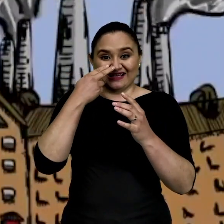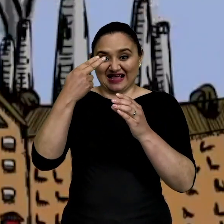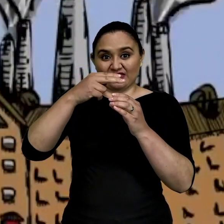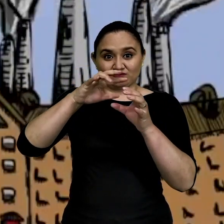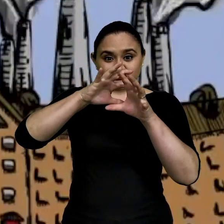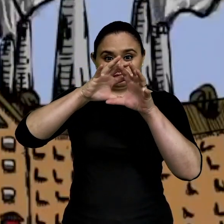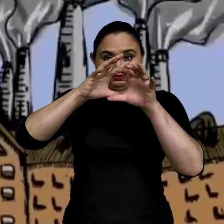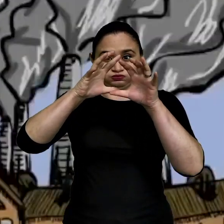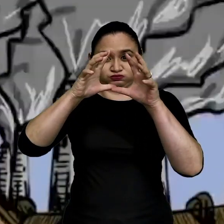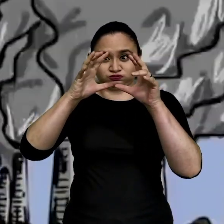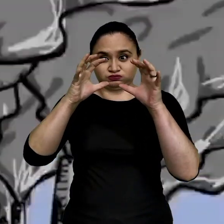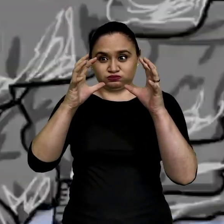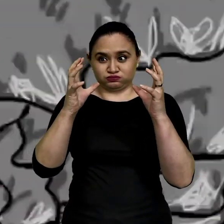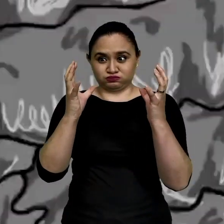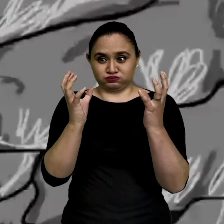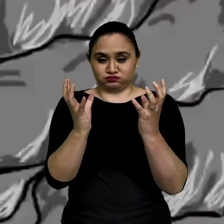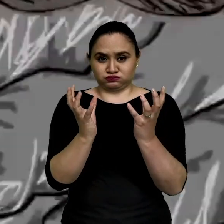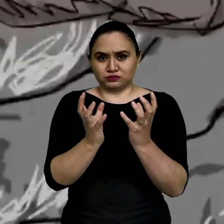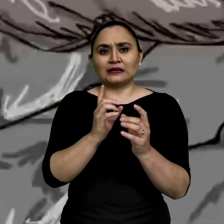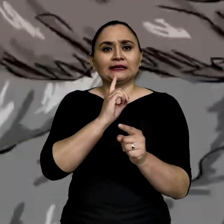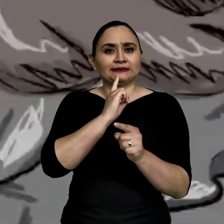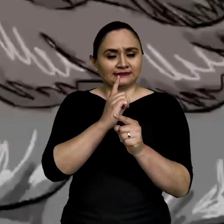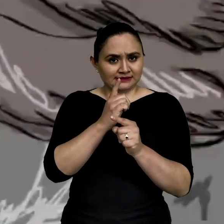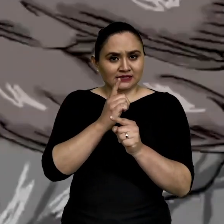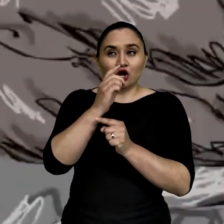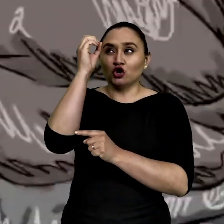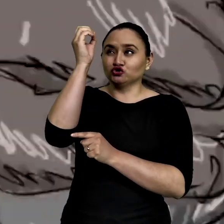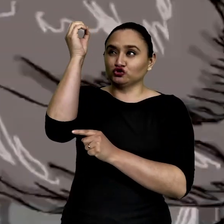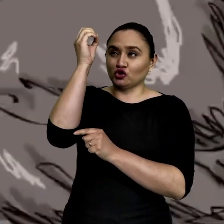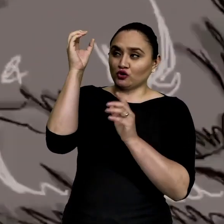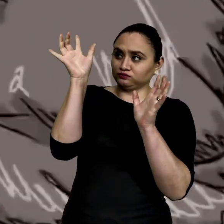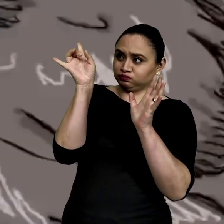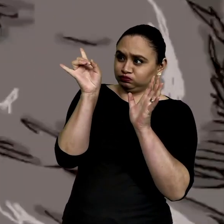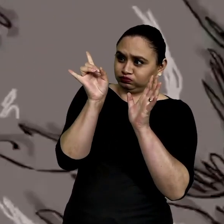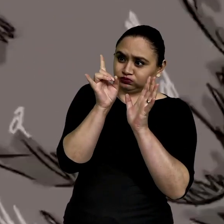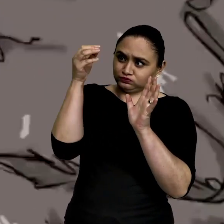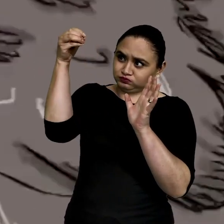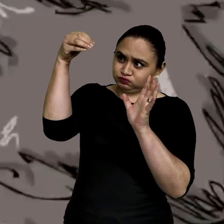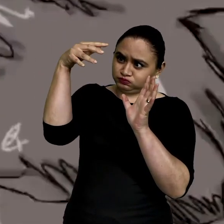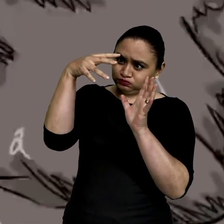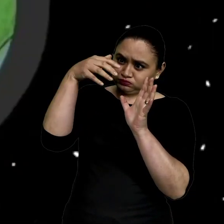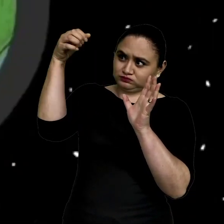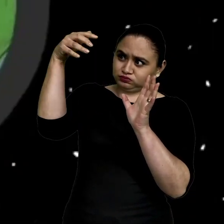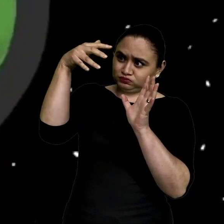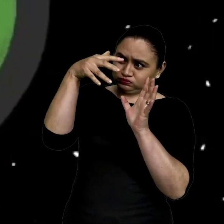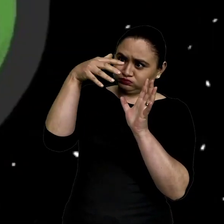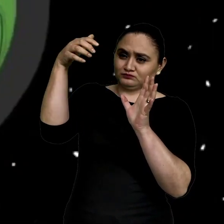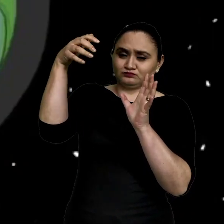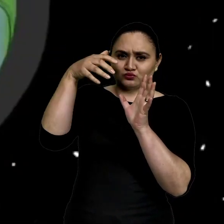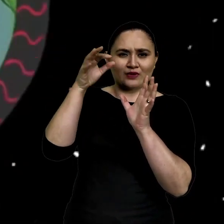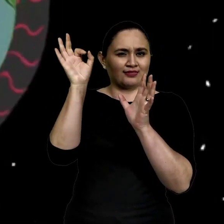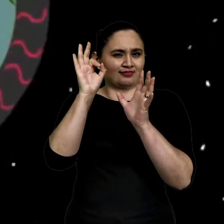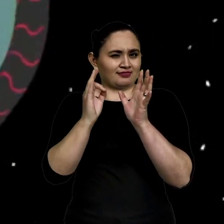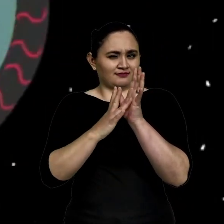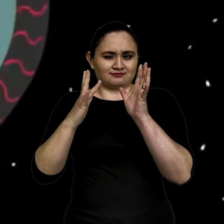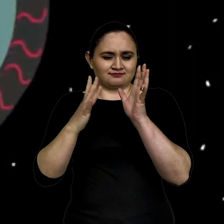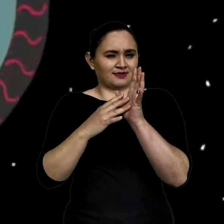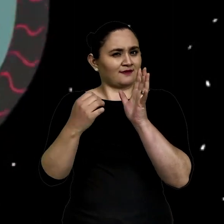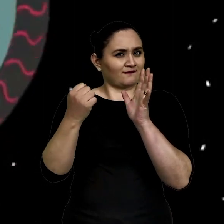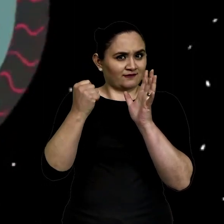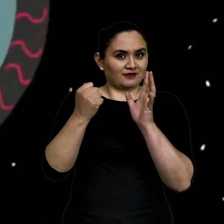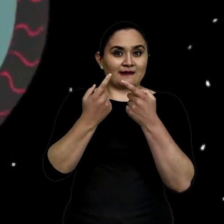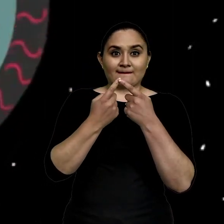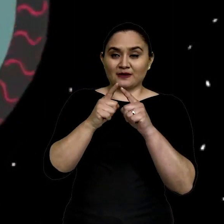forman una capa que bien permiten la entrada de los rayos del sol, que tienen una energía muy grande,